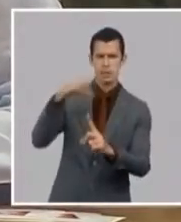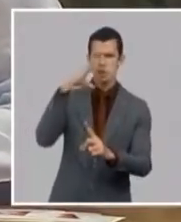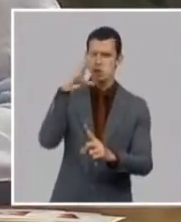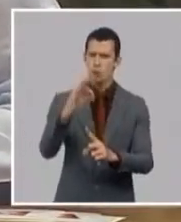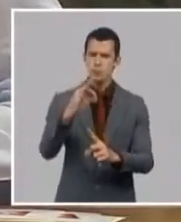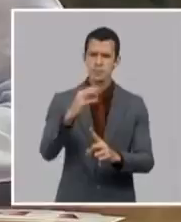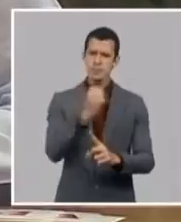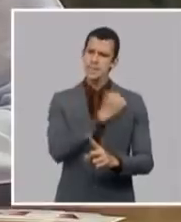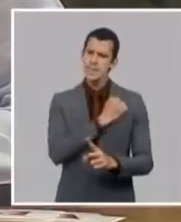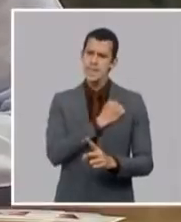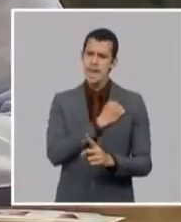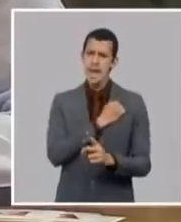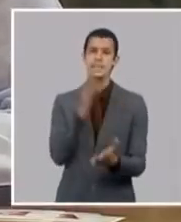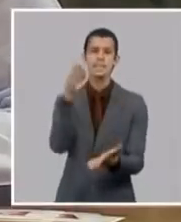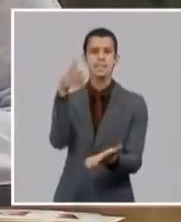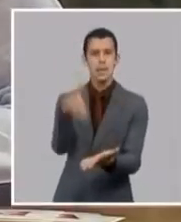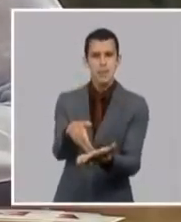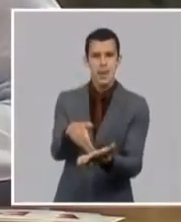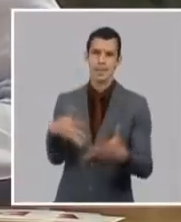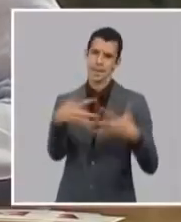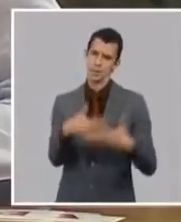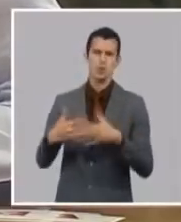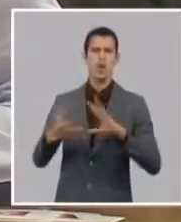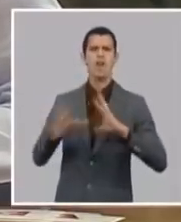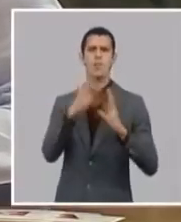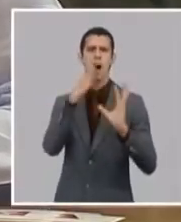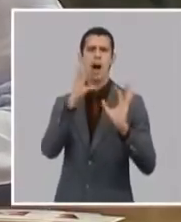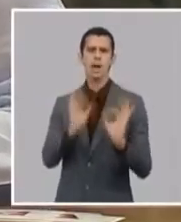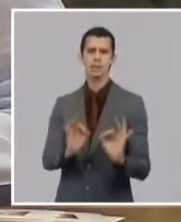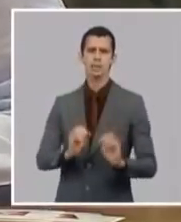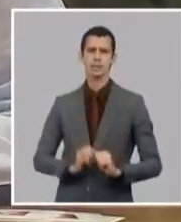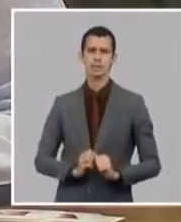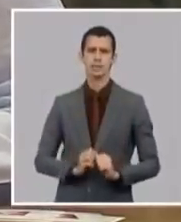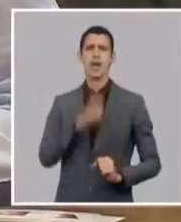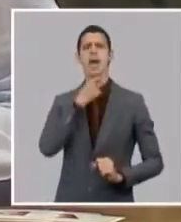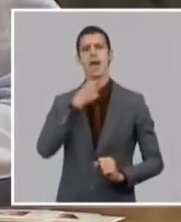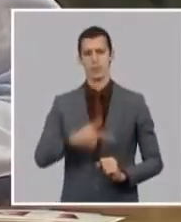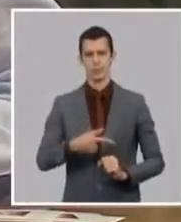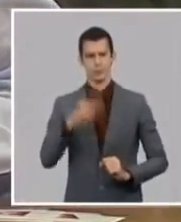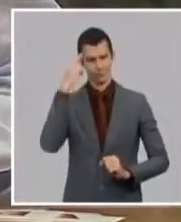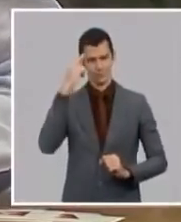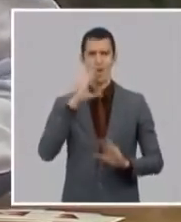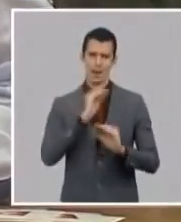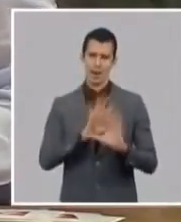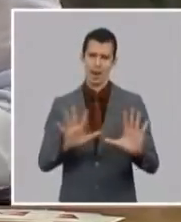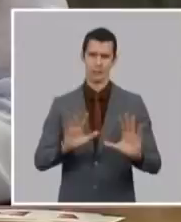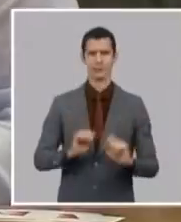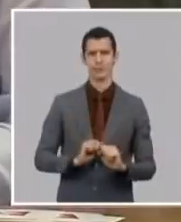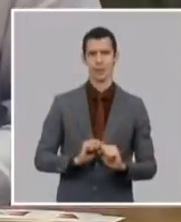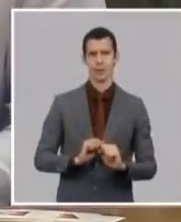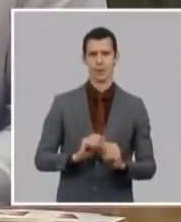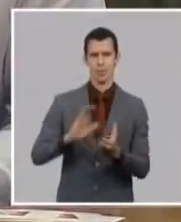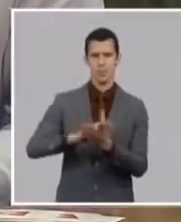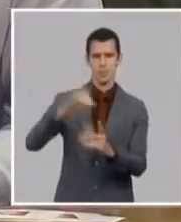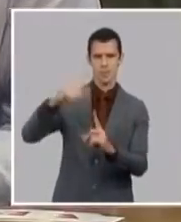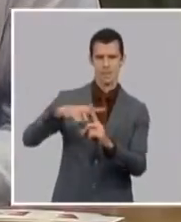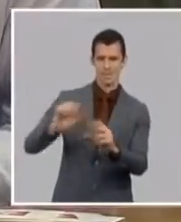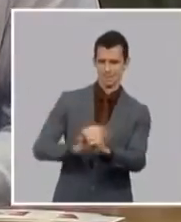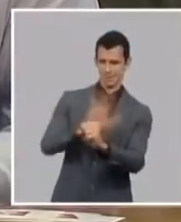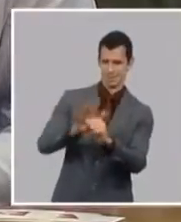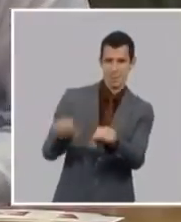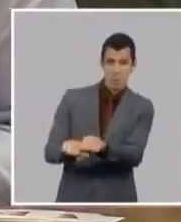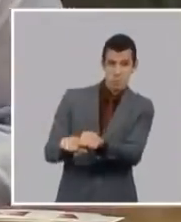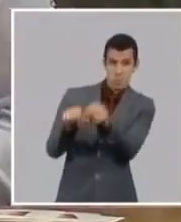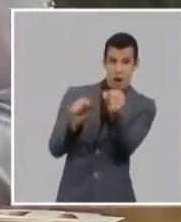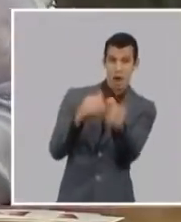que se hizo se envió un equipo presidido por un miembro del secretariado del comité central del partido por un viceprimer